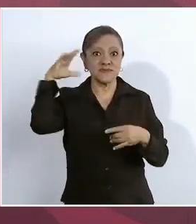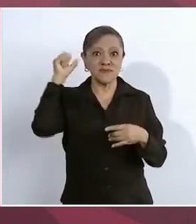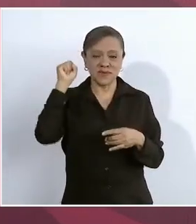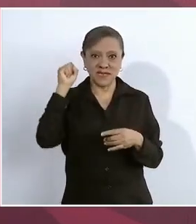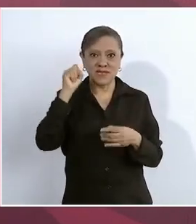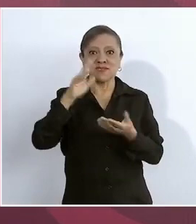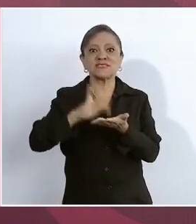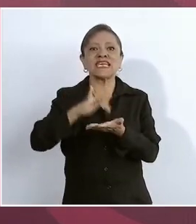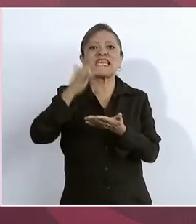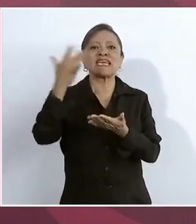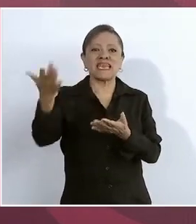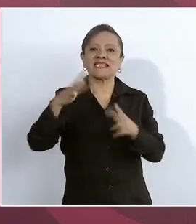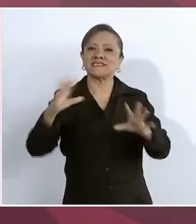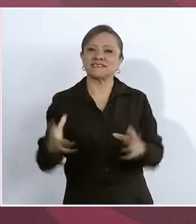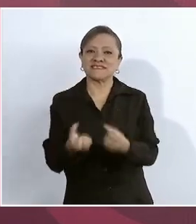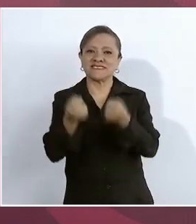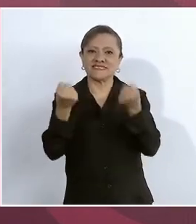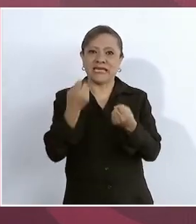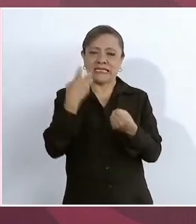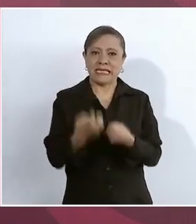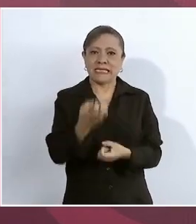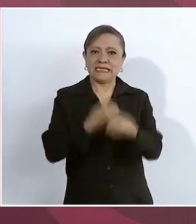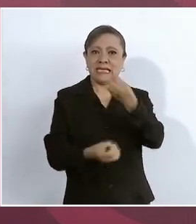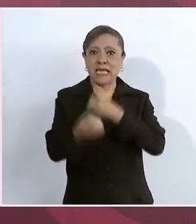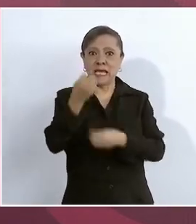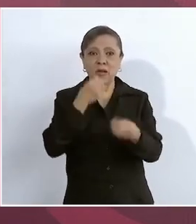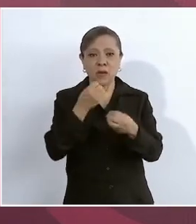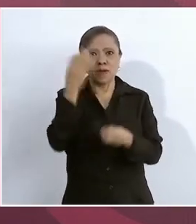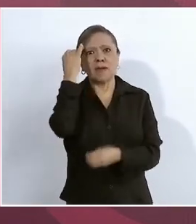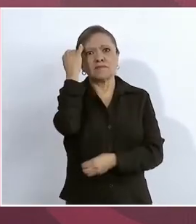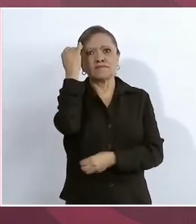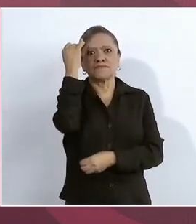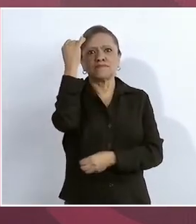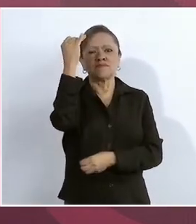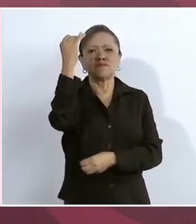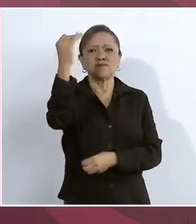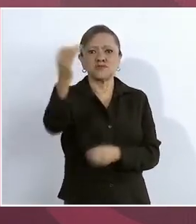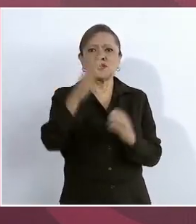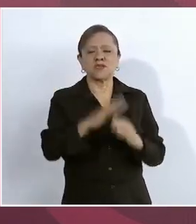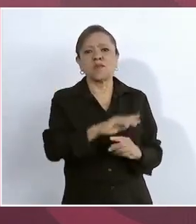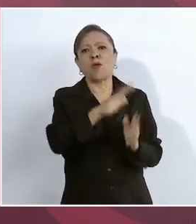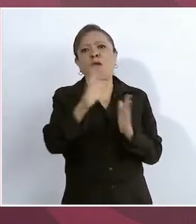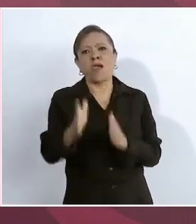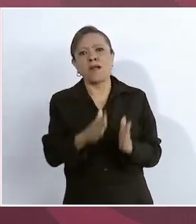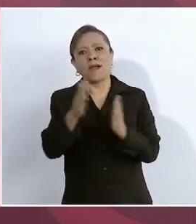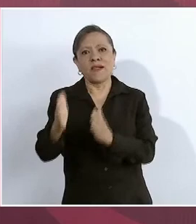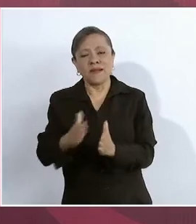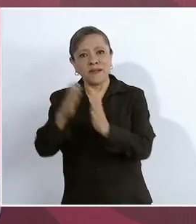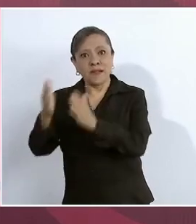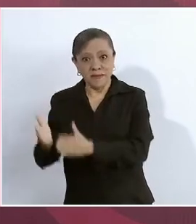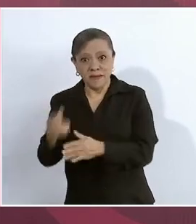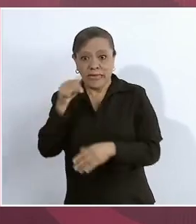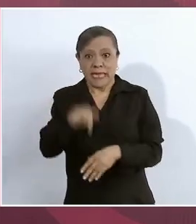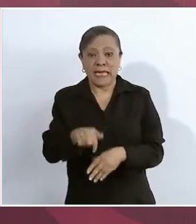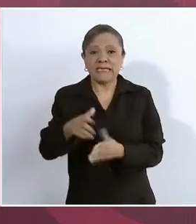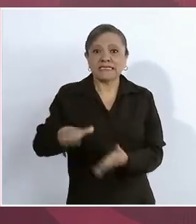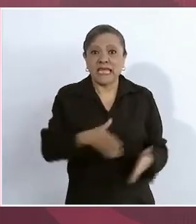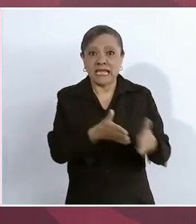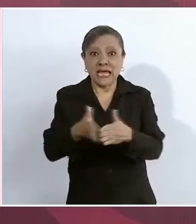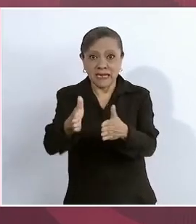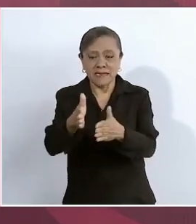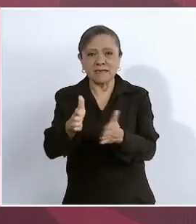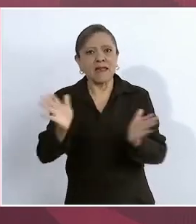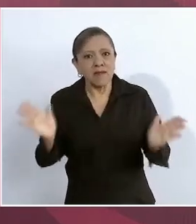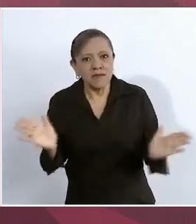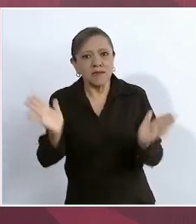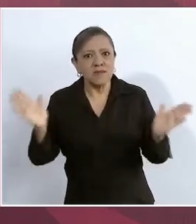Agradecemos el rescate de esta obra por mucho pospuso. Esta carretera impulsará el crecimiento y desarrollo